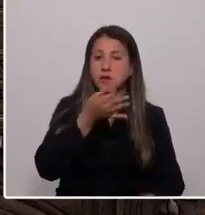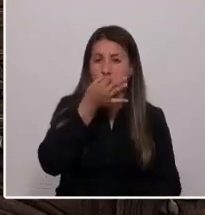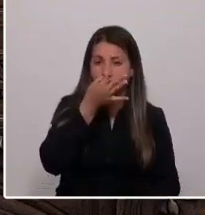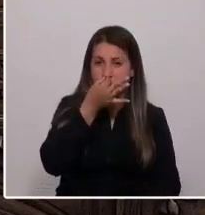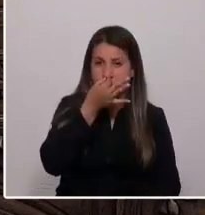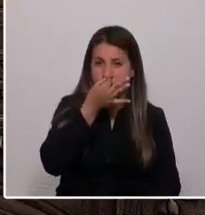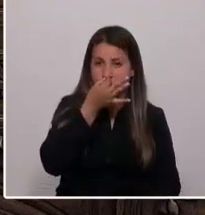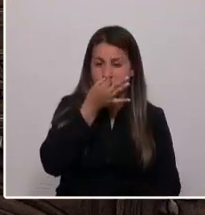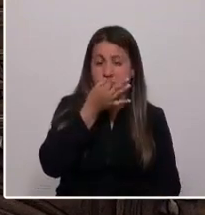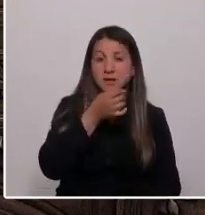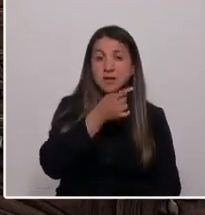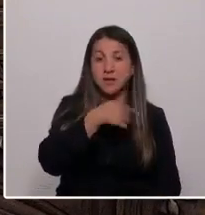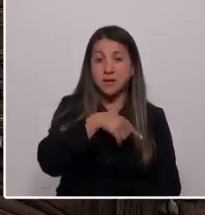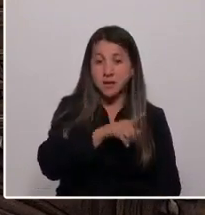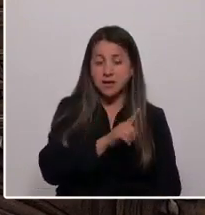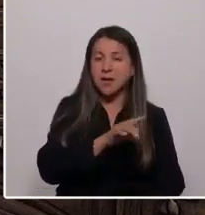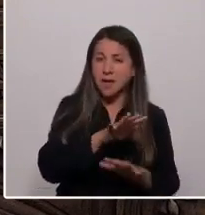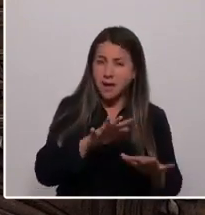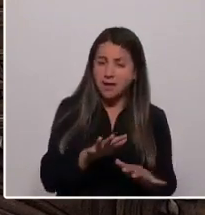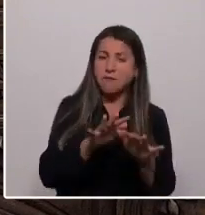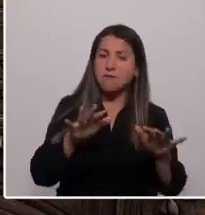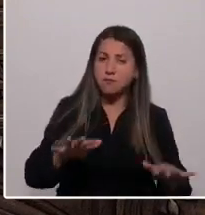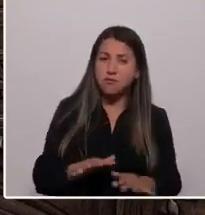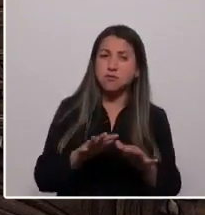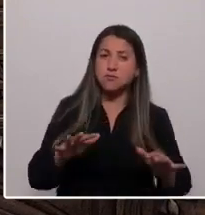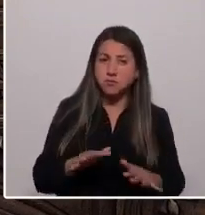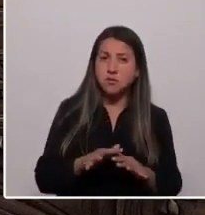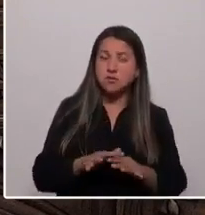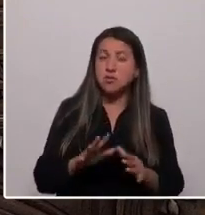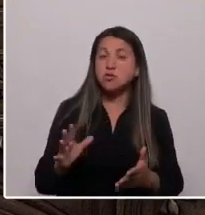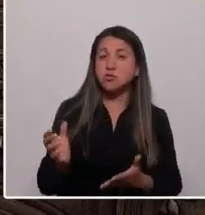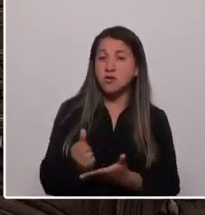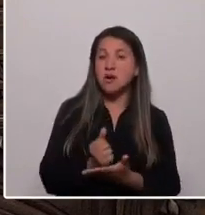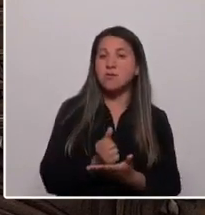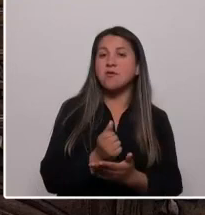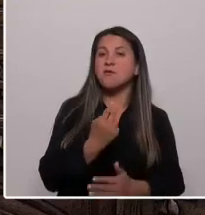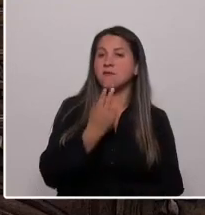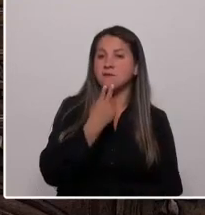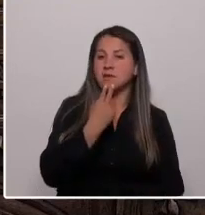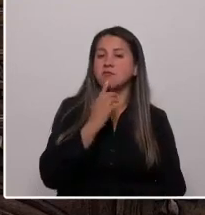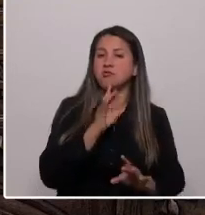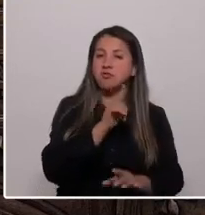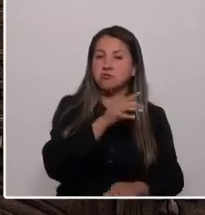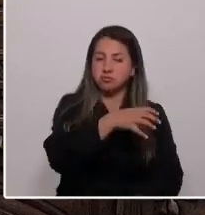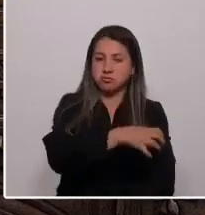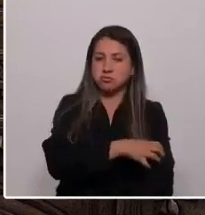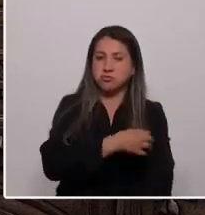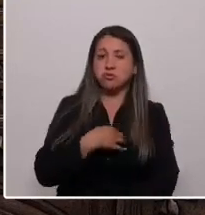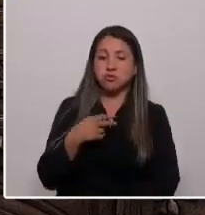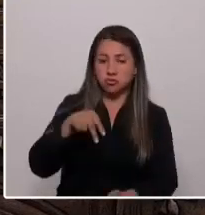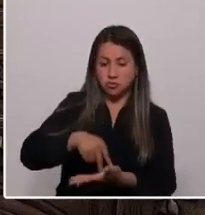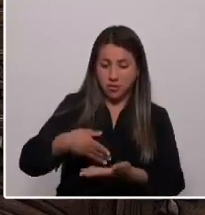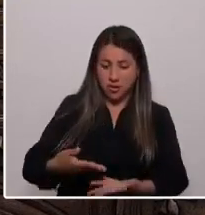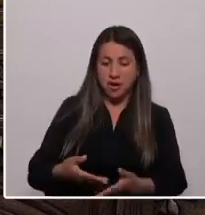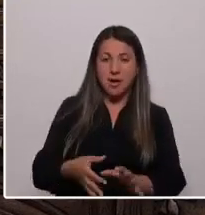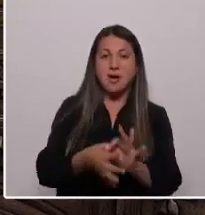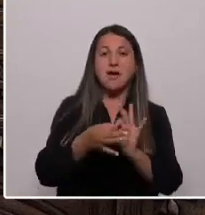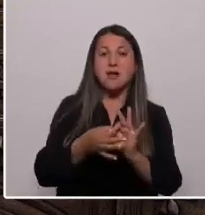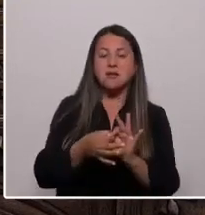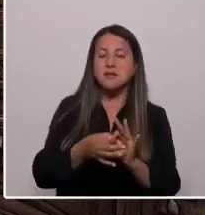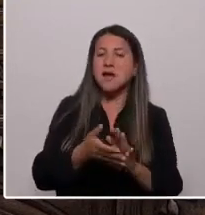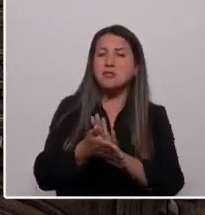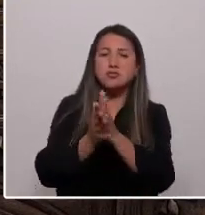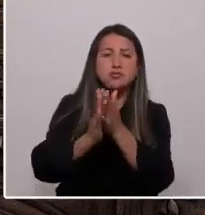carencias y esfuerzos subimos a hacer vida. Por eso, yo estoy aquí para agradecer a todos quienes